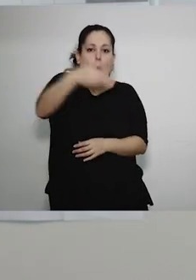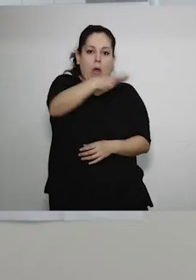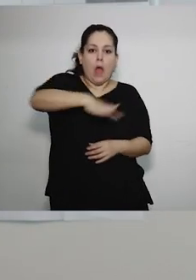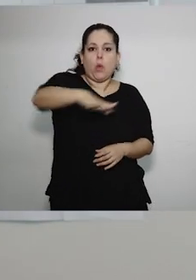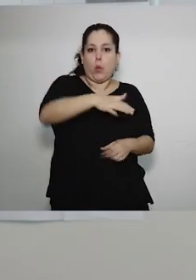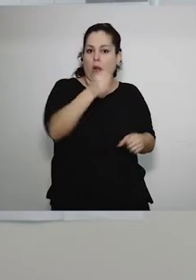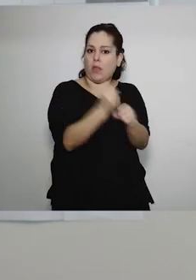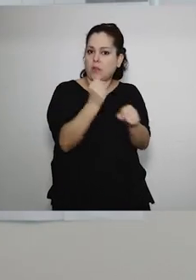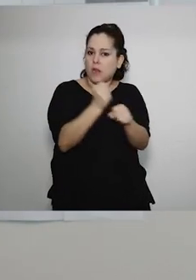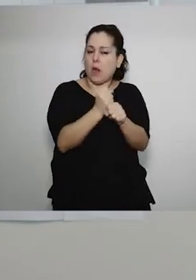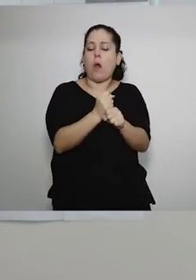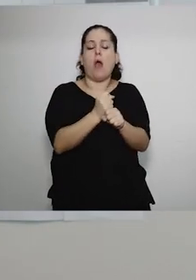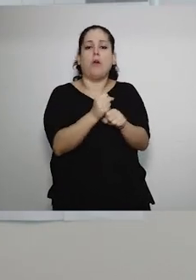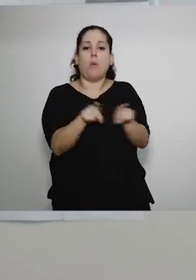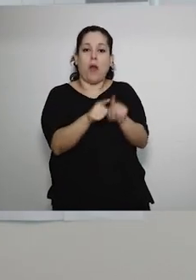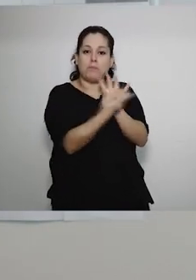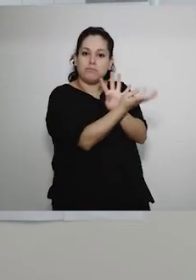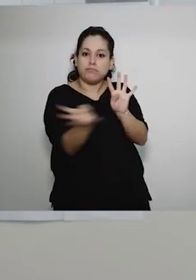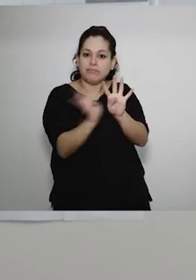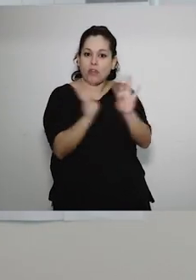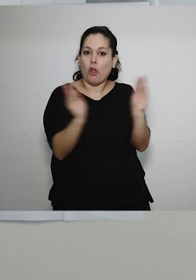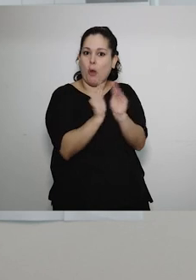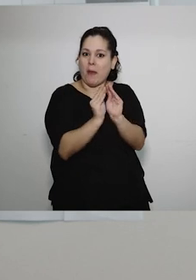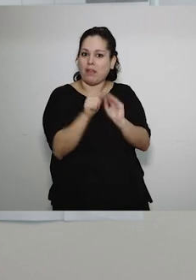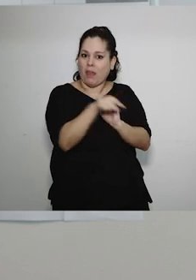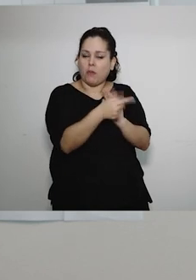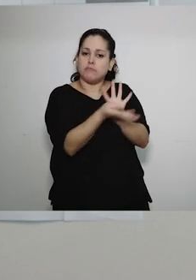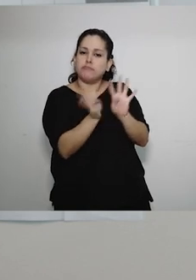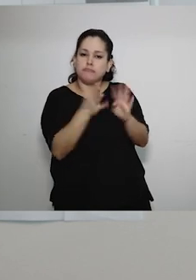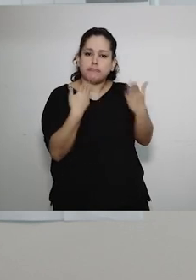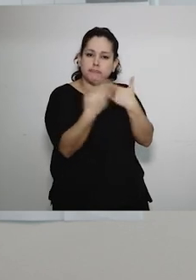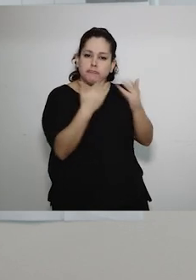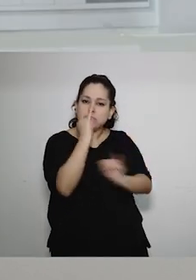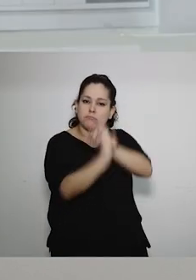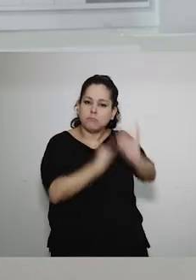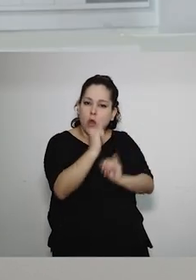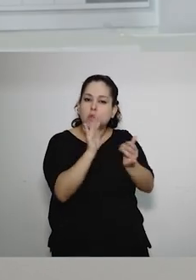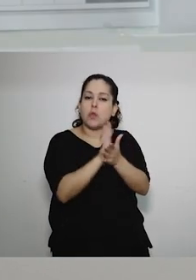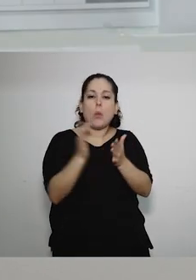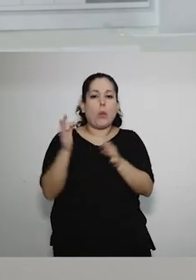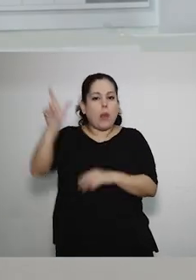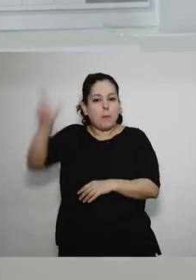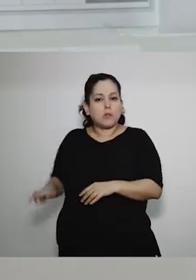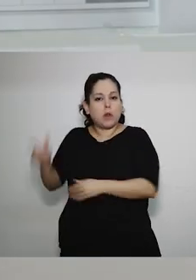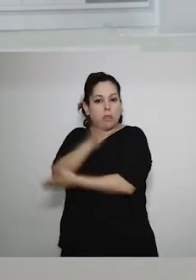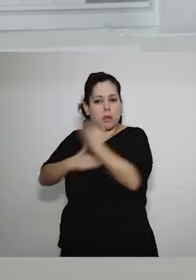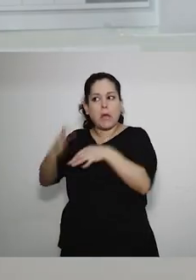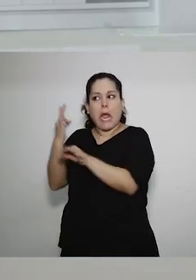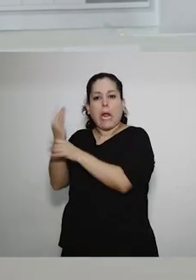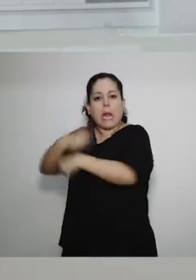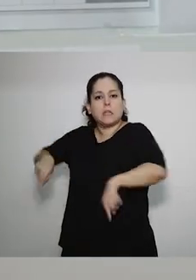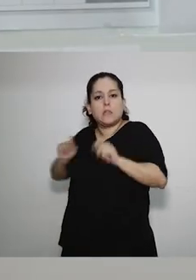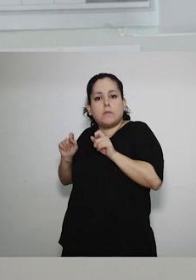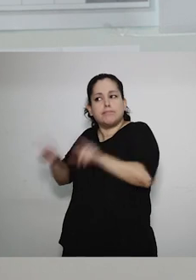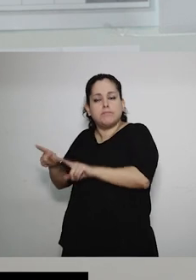vamos al lugar de trabajo y hablamos con los compañeros, les explicamos acerca de las características del